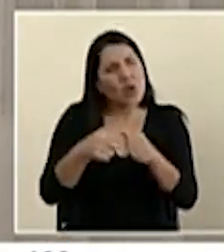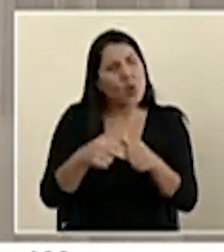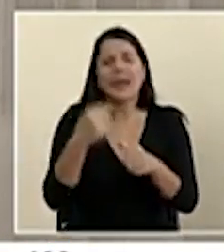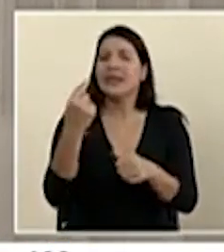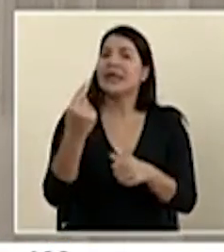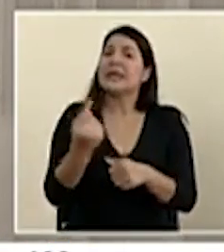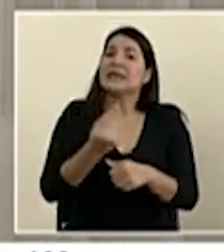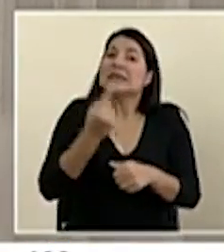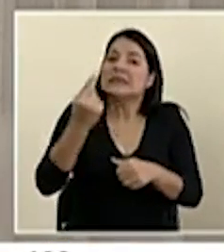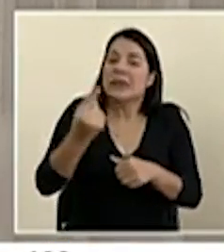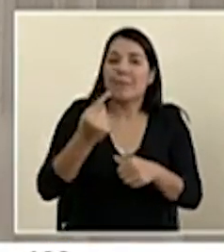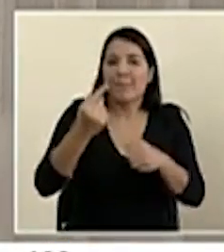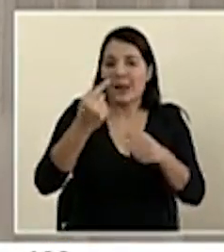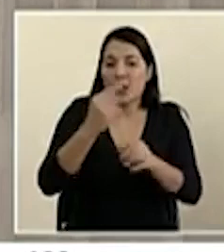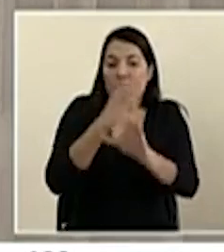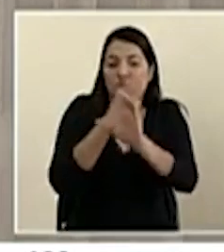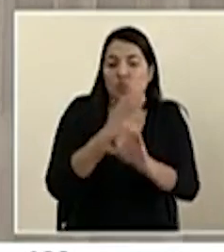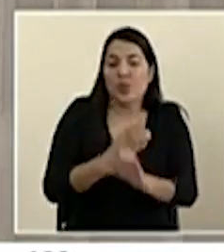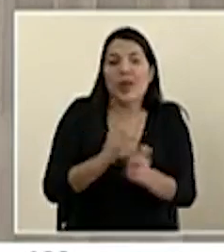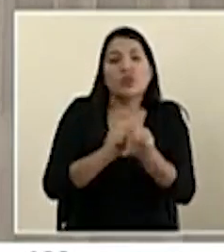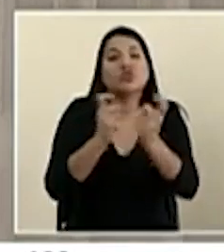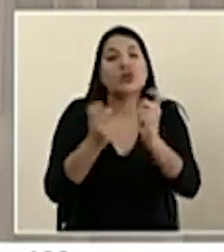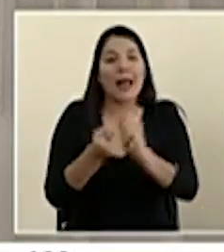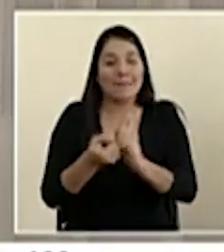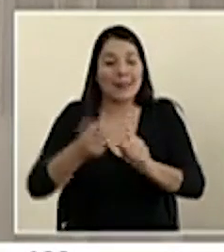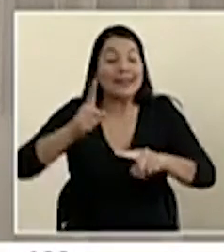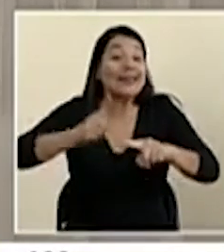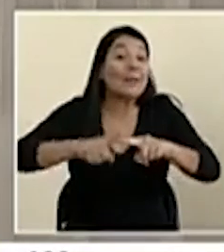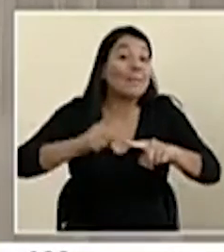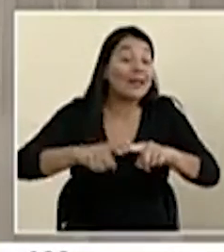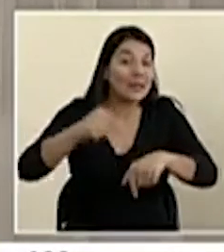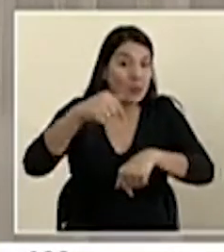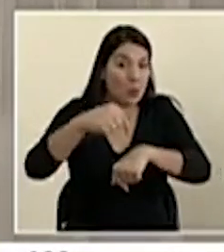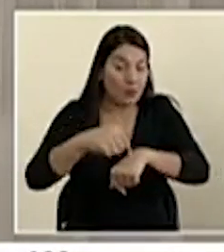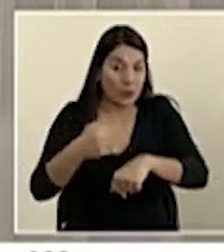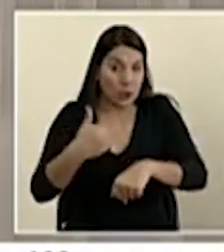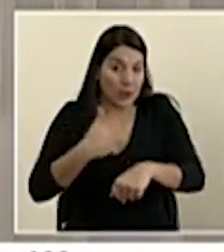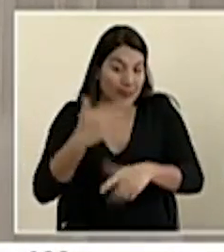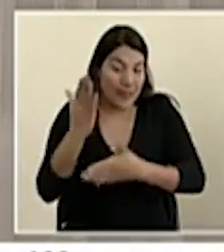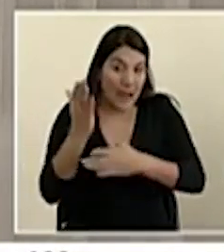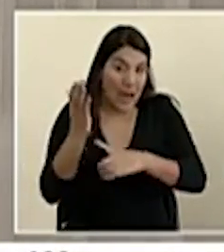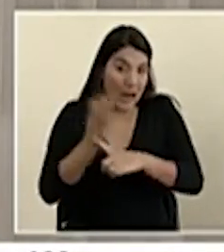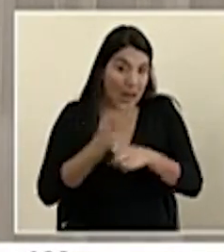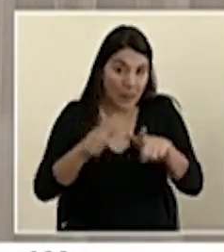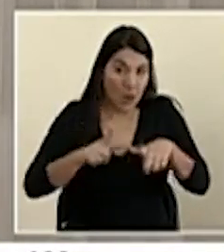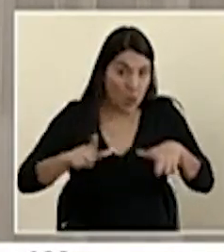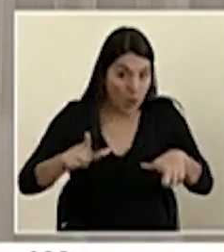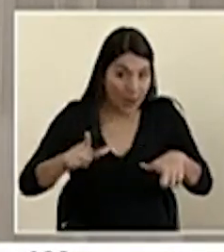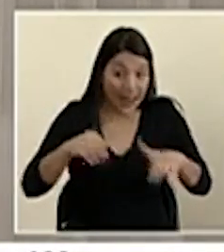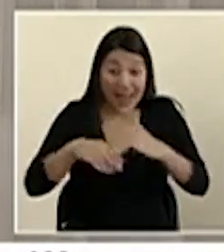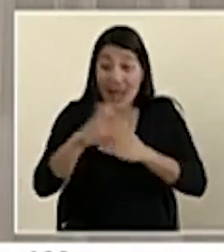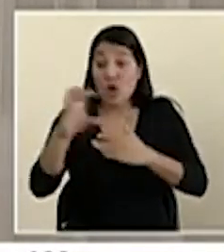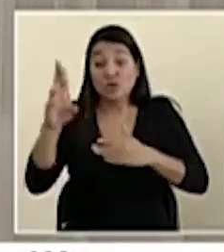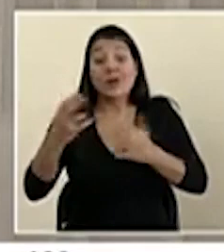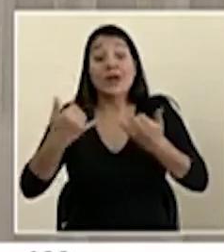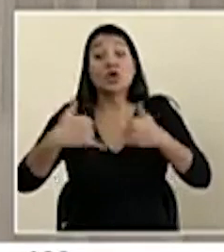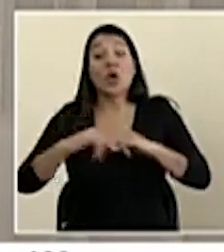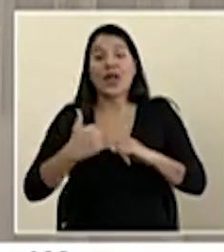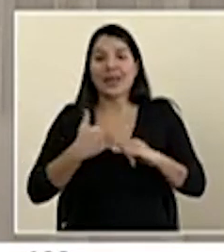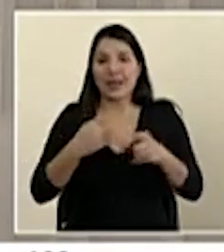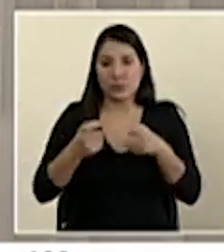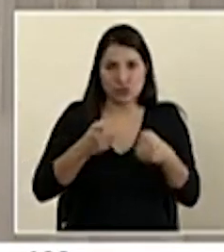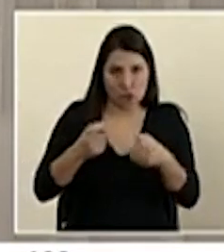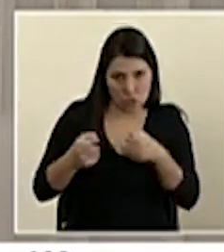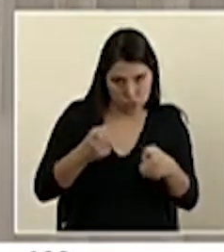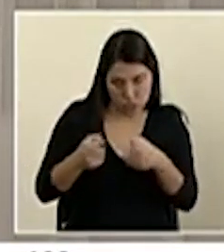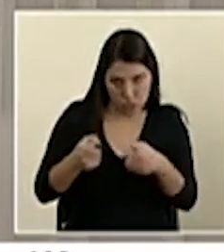variando de acuerdo al momento que estamos viviendo. No hemos tenido circulación ampliada comunitaria. Eso cambiaría mucho las recomendaciones con respecto